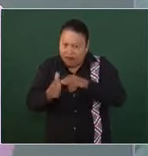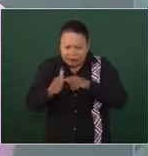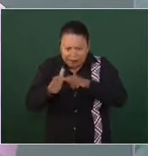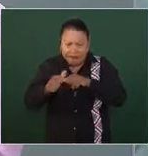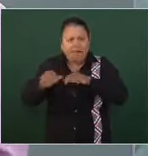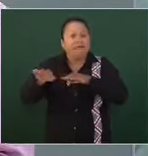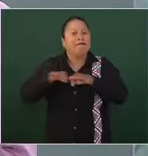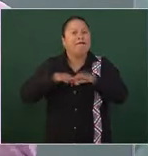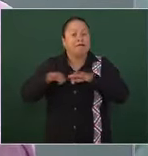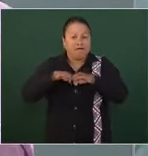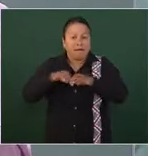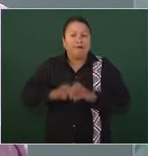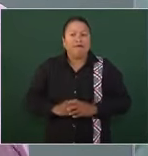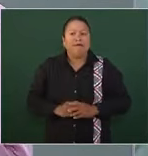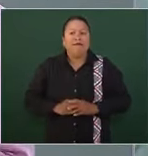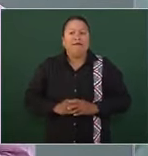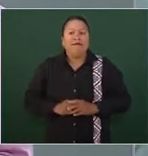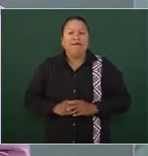también